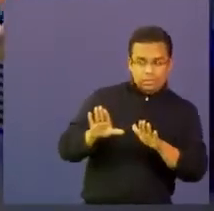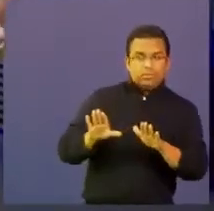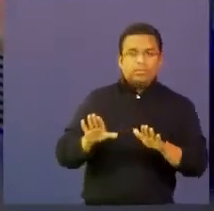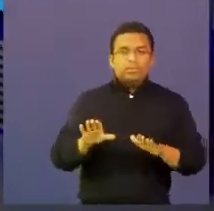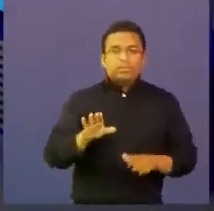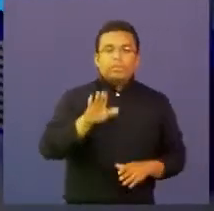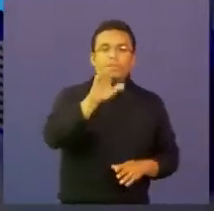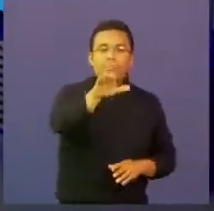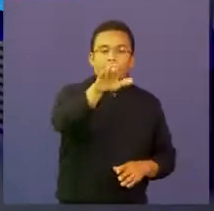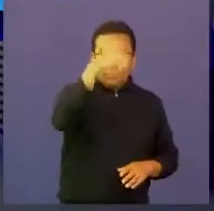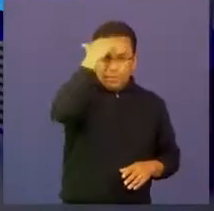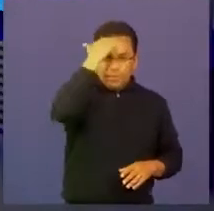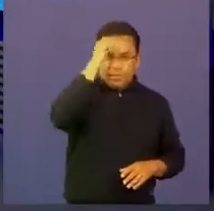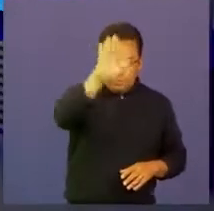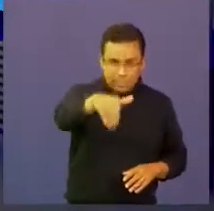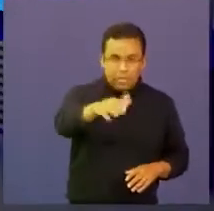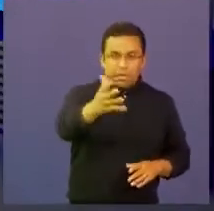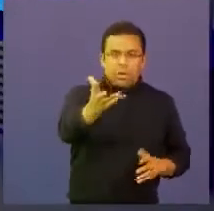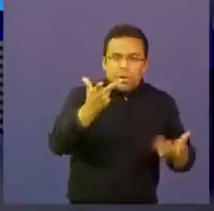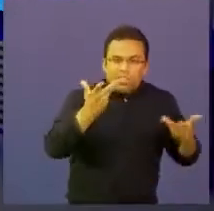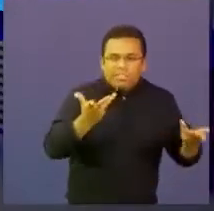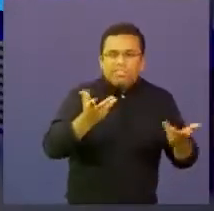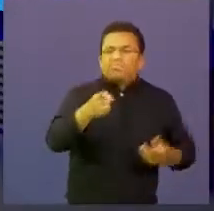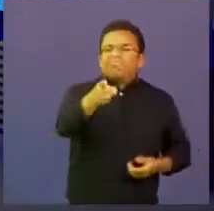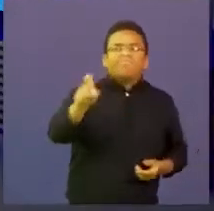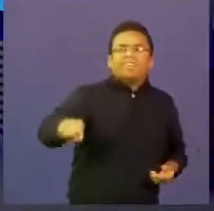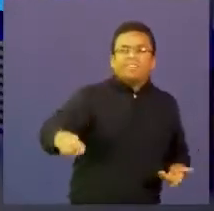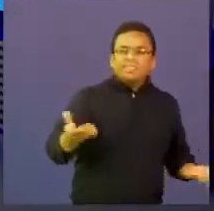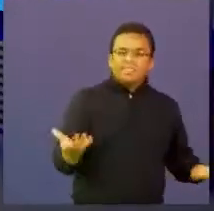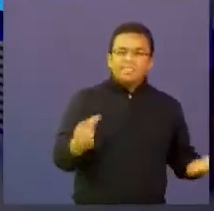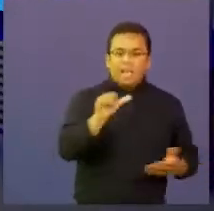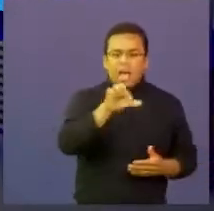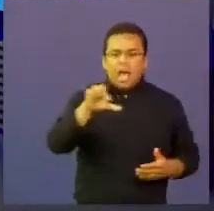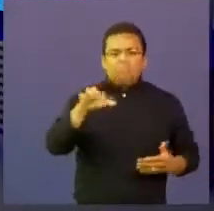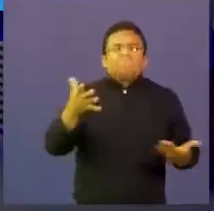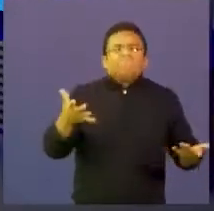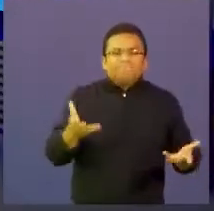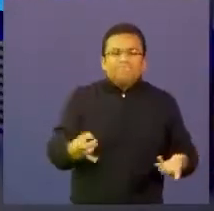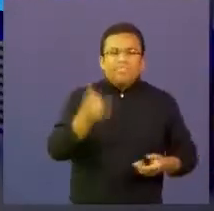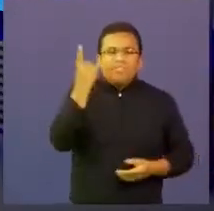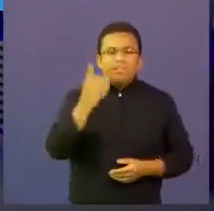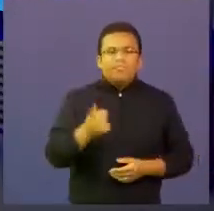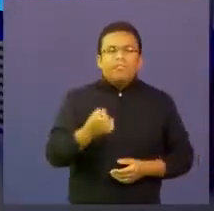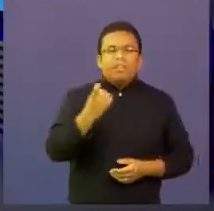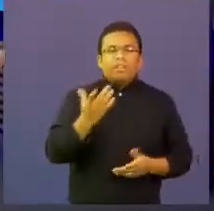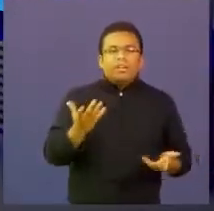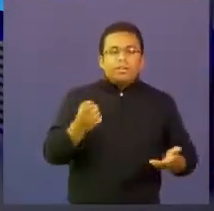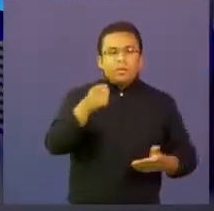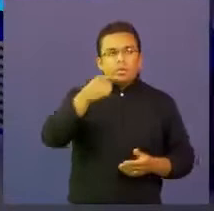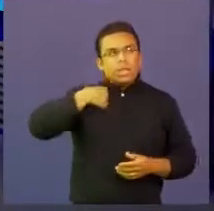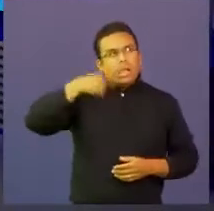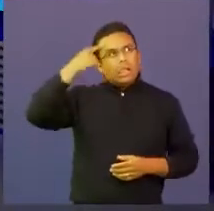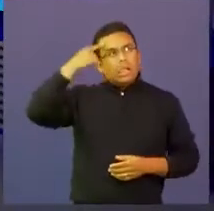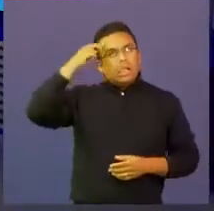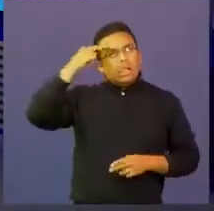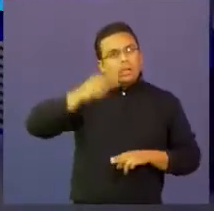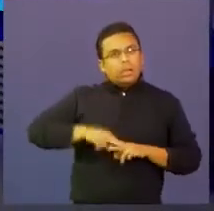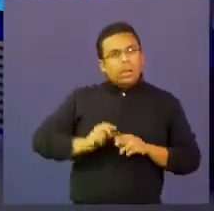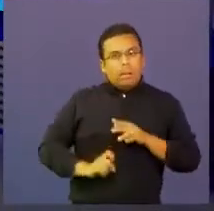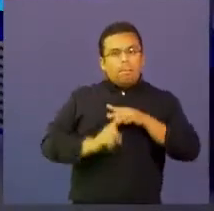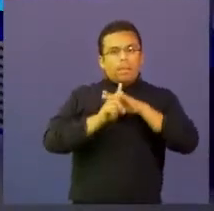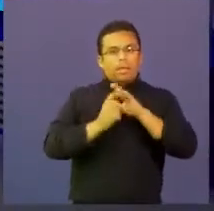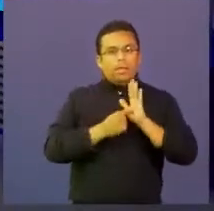aplicaciones necesitan en qué otros temas cuáles qué se imprentan ustedes que podemos estar buscando nosotros como